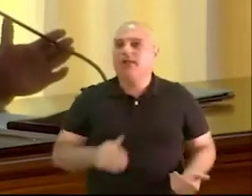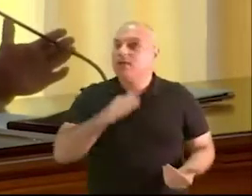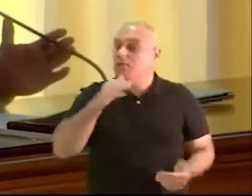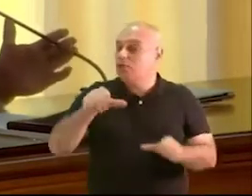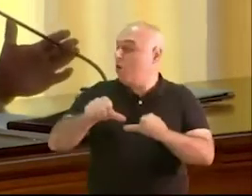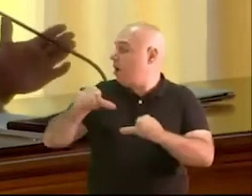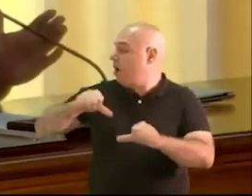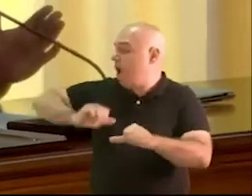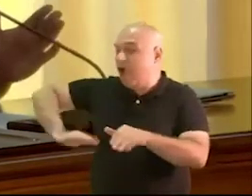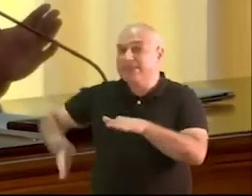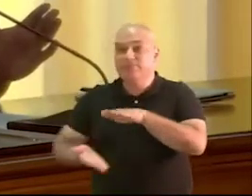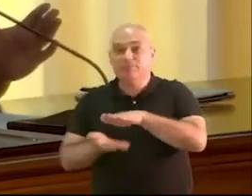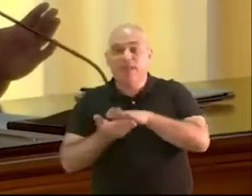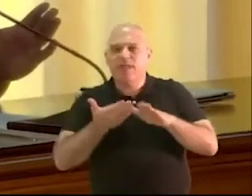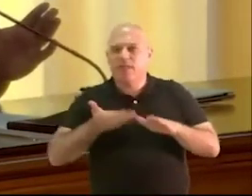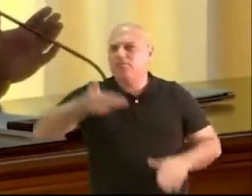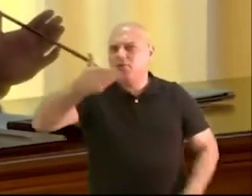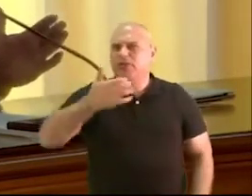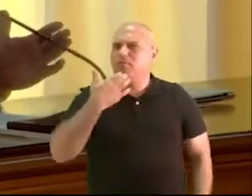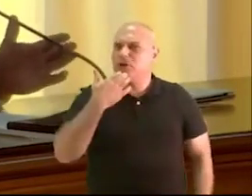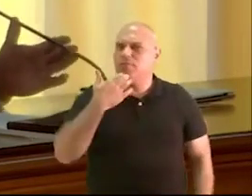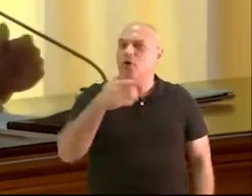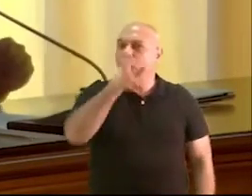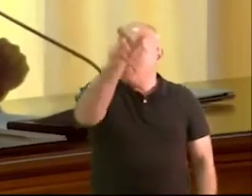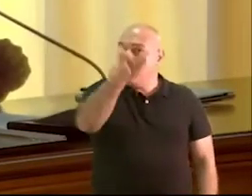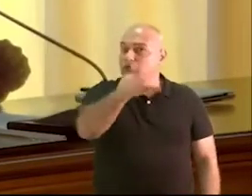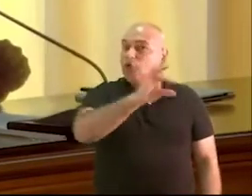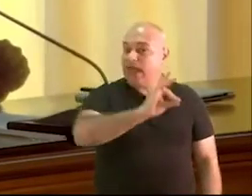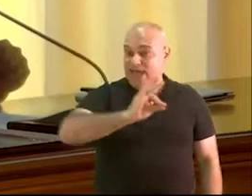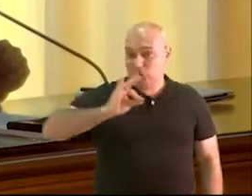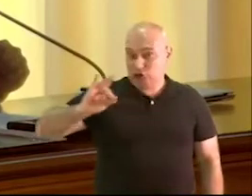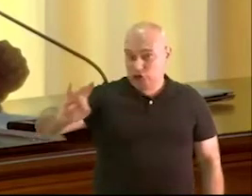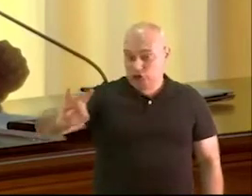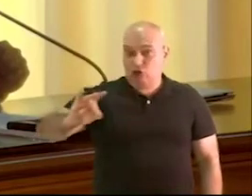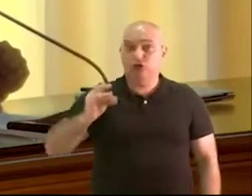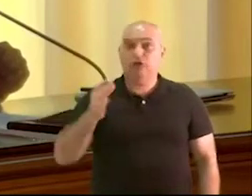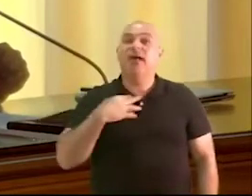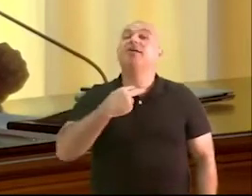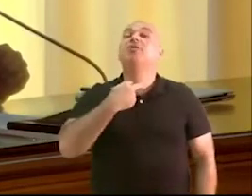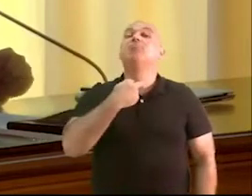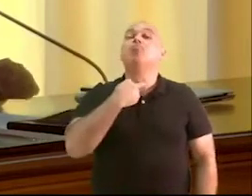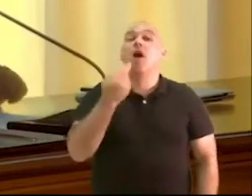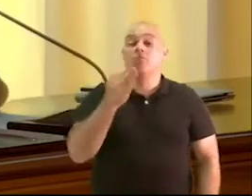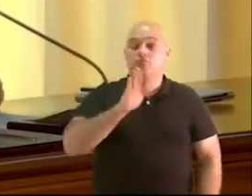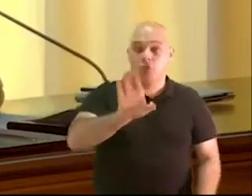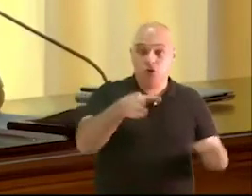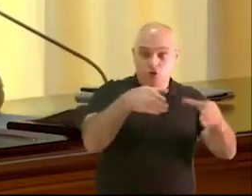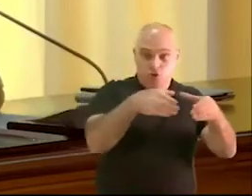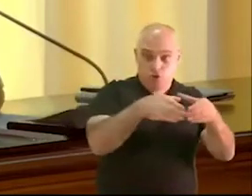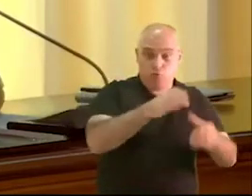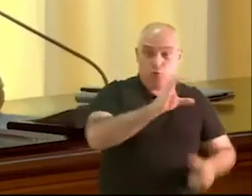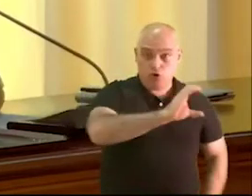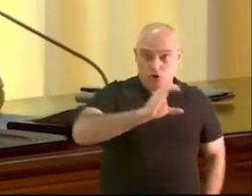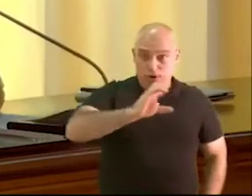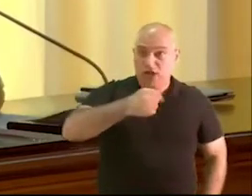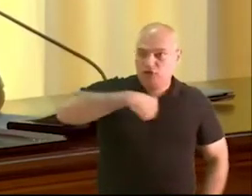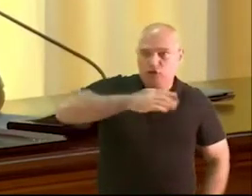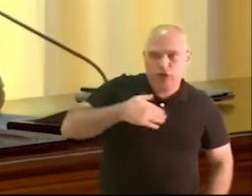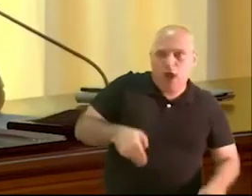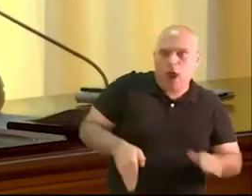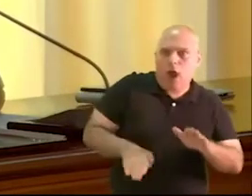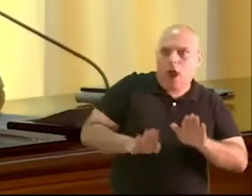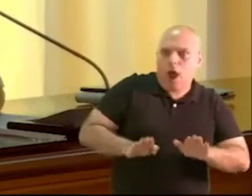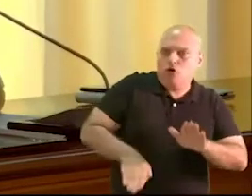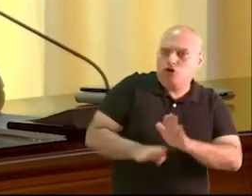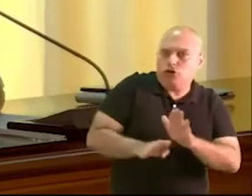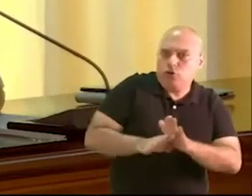como decía, cuando don Juan Manuel Sosa abandonó la portavocía del grupo de Coalición Canaria en contra de lo que habíamos decidido dentro del grupo de Coalición Canaria-Partido Nacionalista